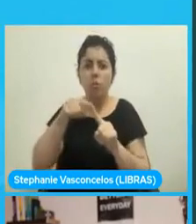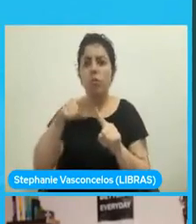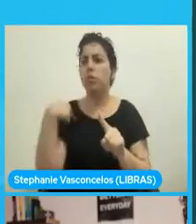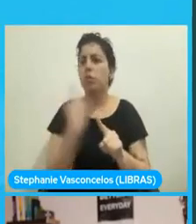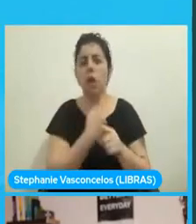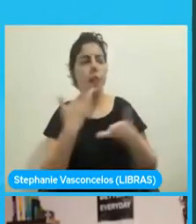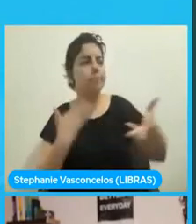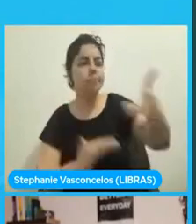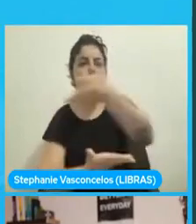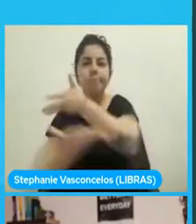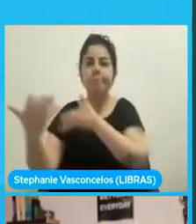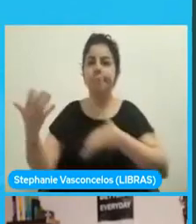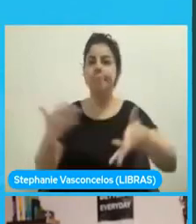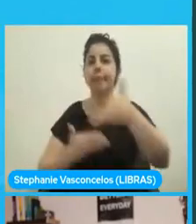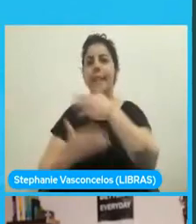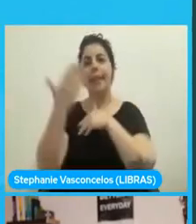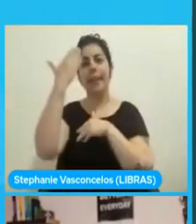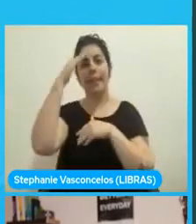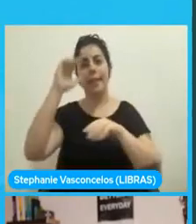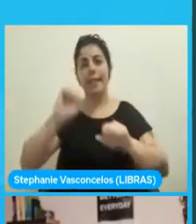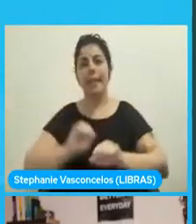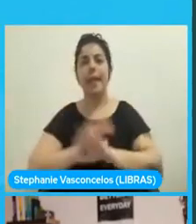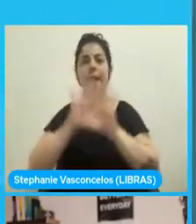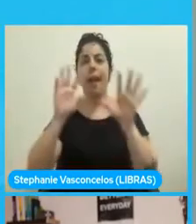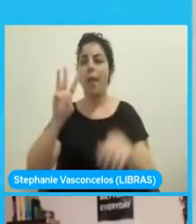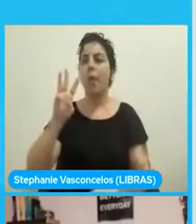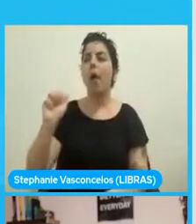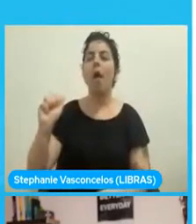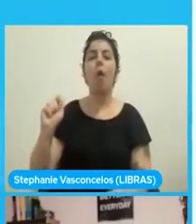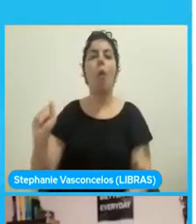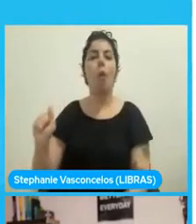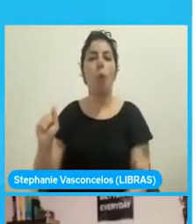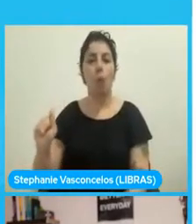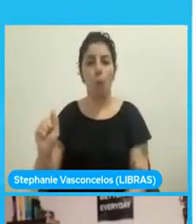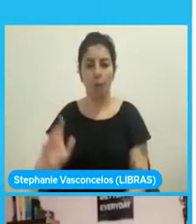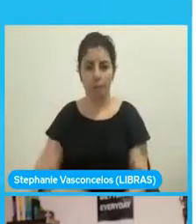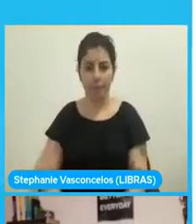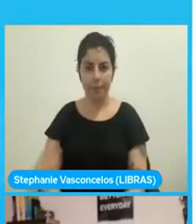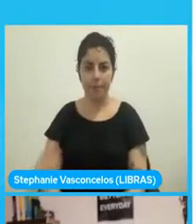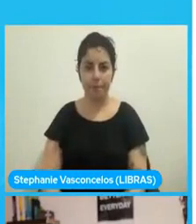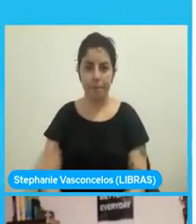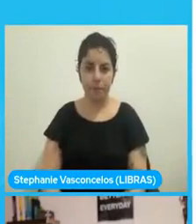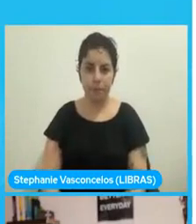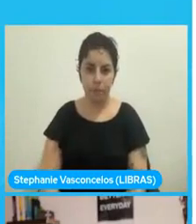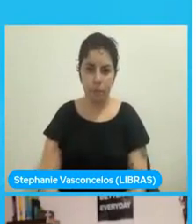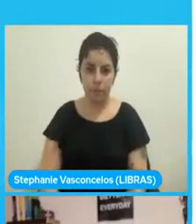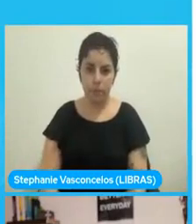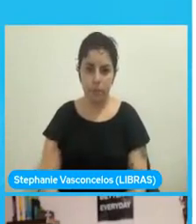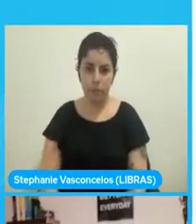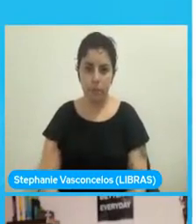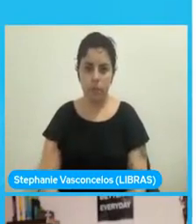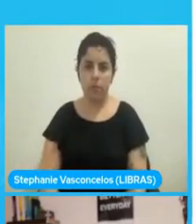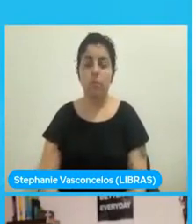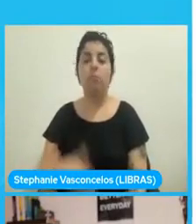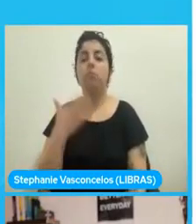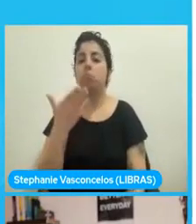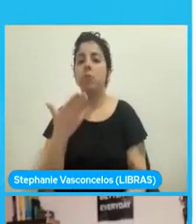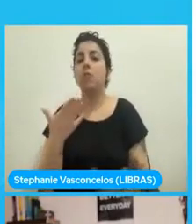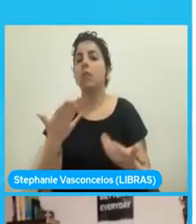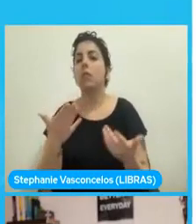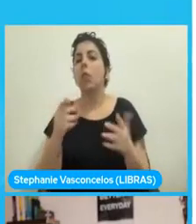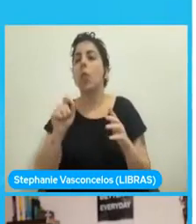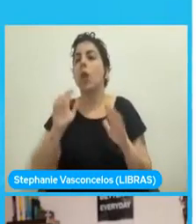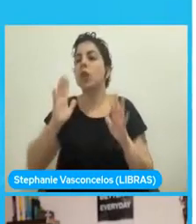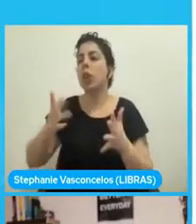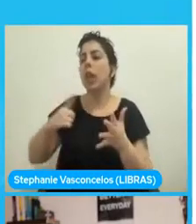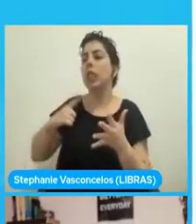clara de qué es WebAssembly. Entonces, ¿qué se ha hecho con WebAssembly? WebAssembly, que